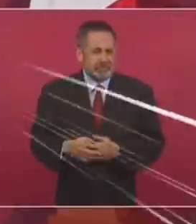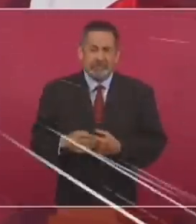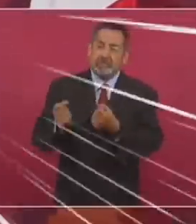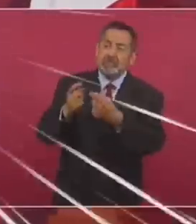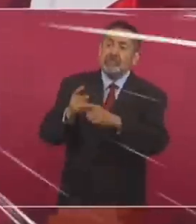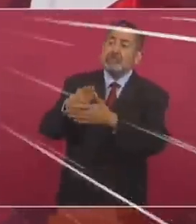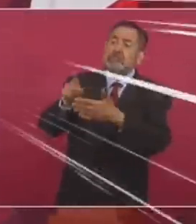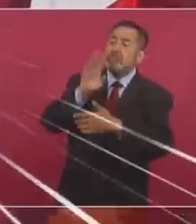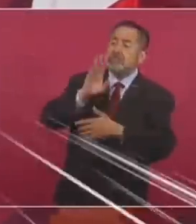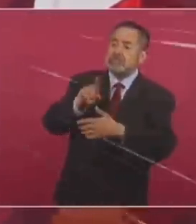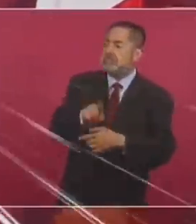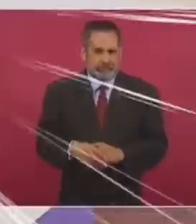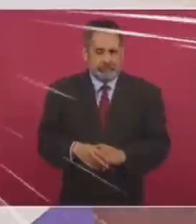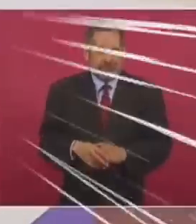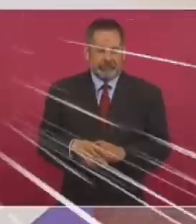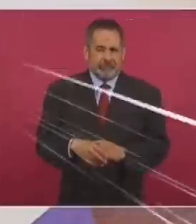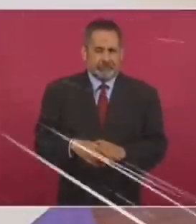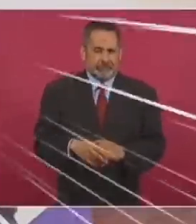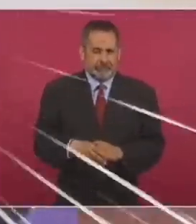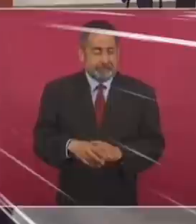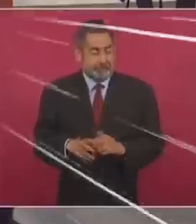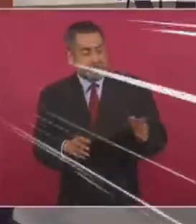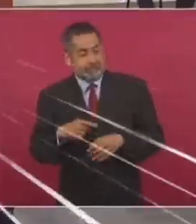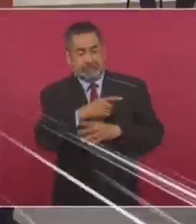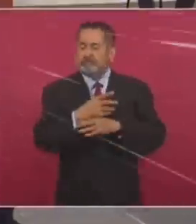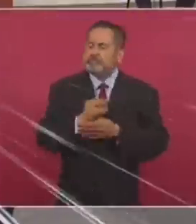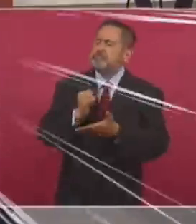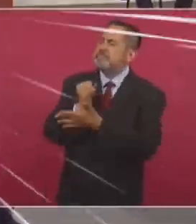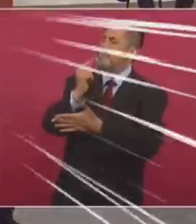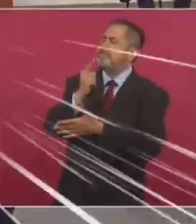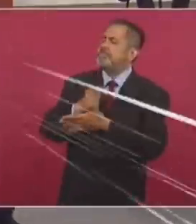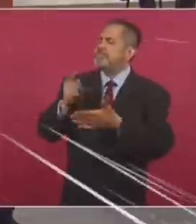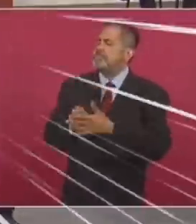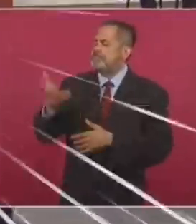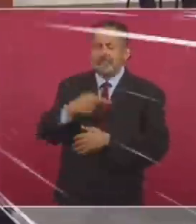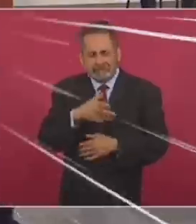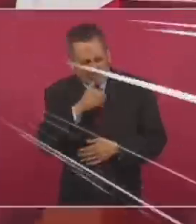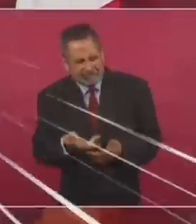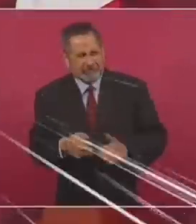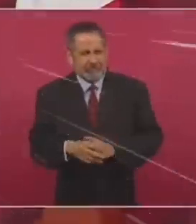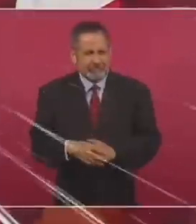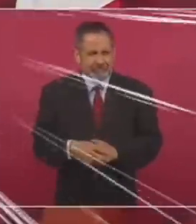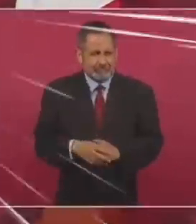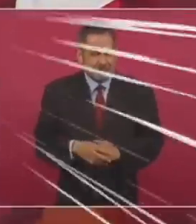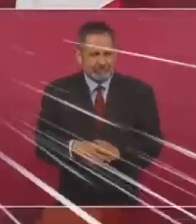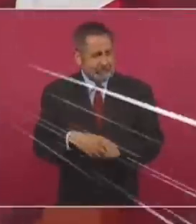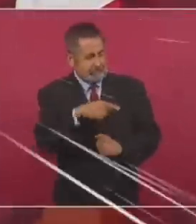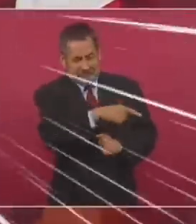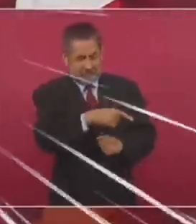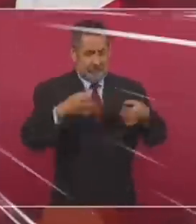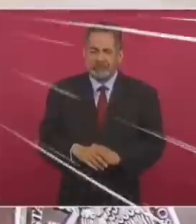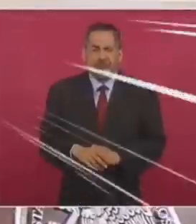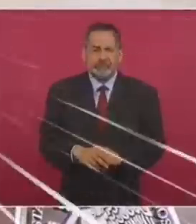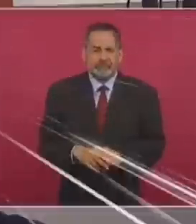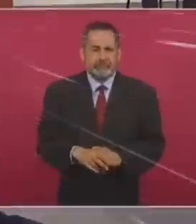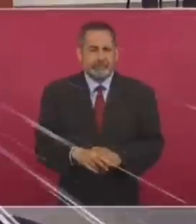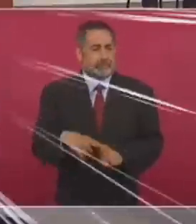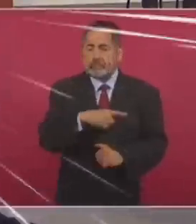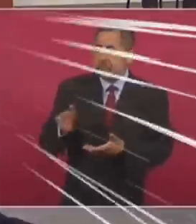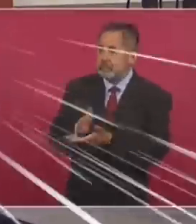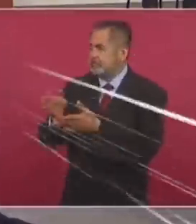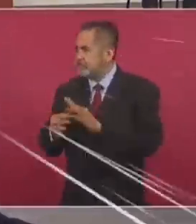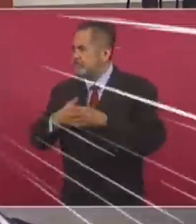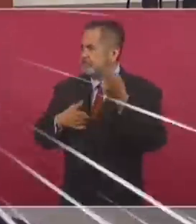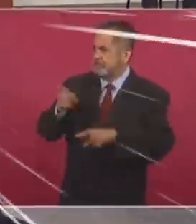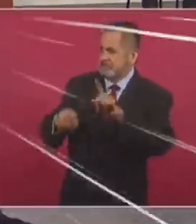y no a otros. ¿Ya qué ya nos consideramos jueces supremos? Si nos metemos en ese